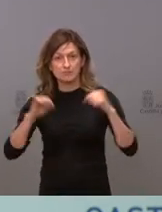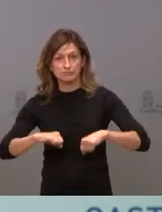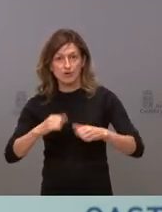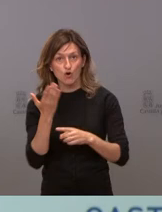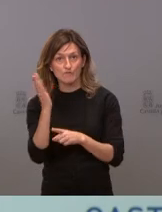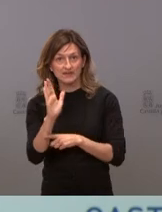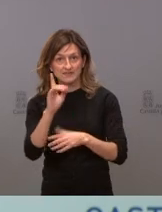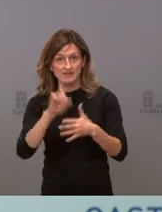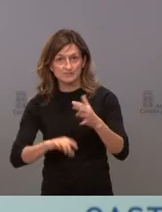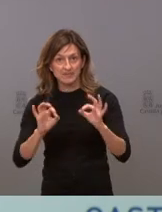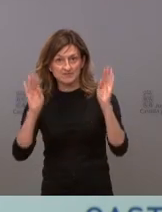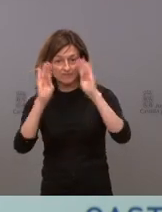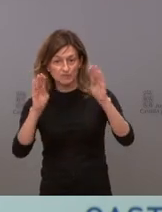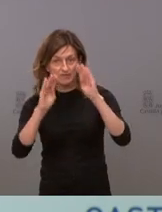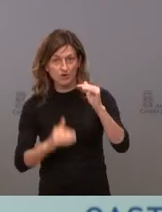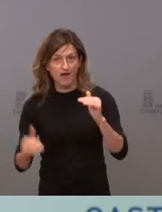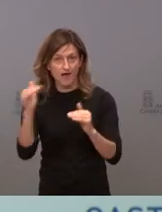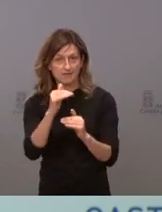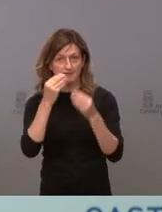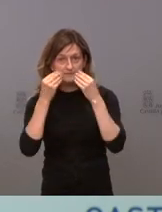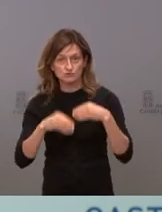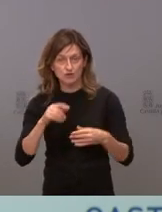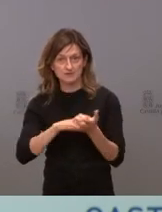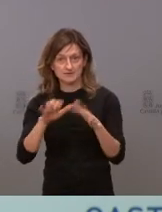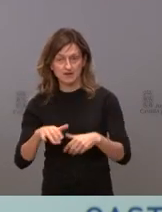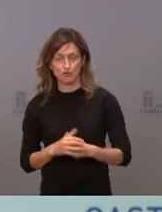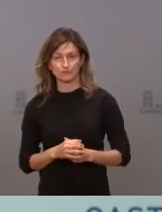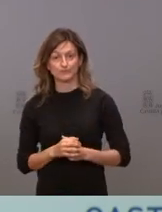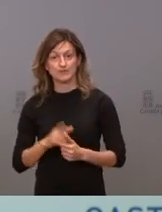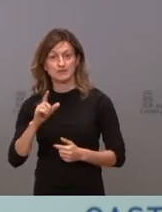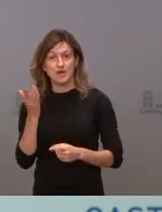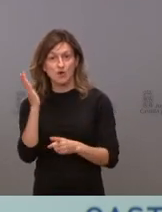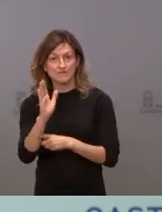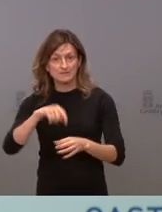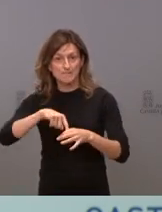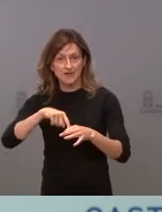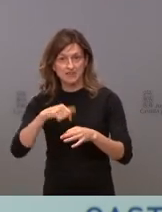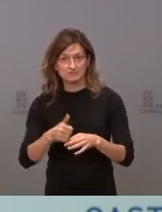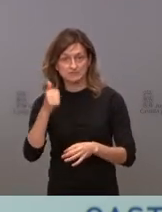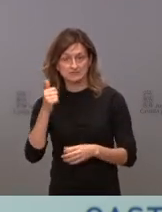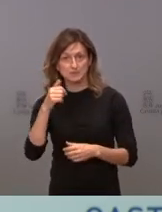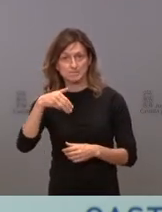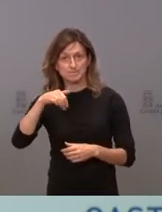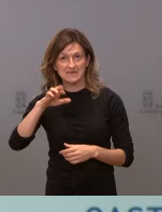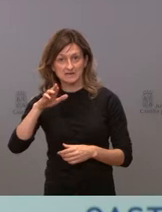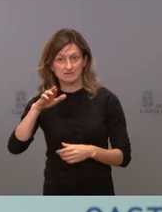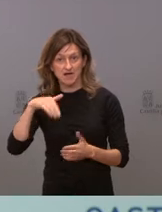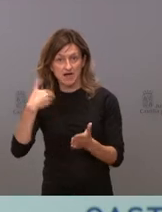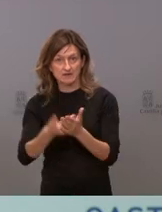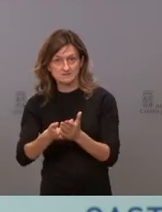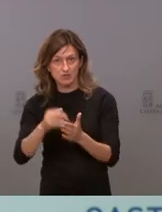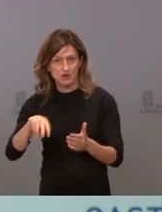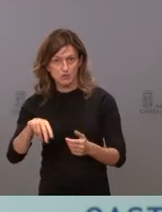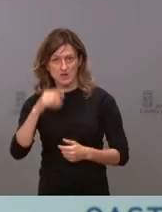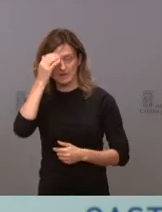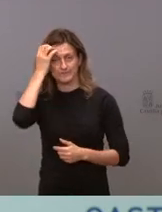de especialistas más alta de la historia de Castilla y León. Hemos ofertado más plazas de MIR que nunca en la historia de Castilla y